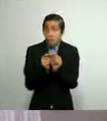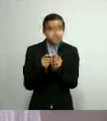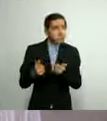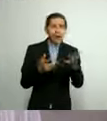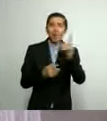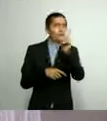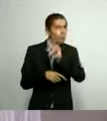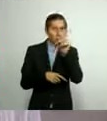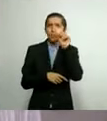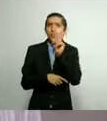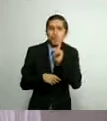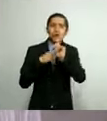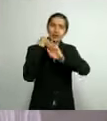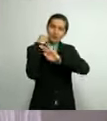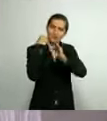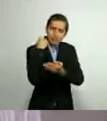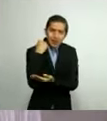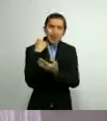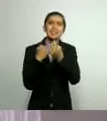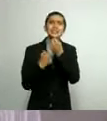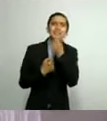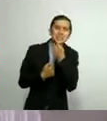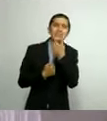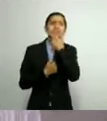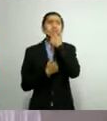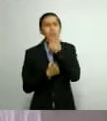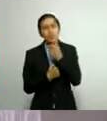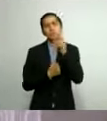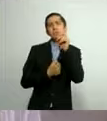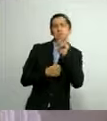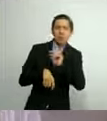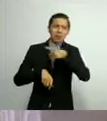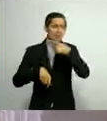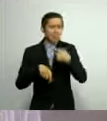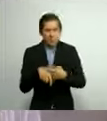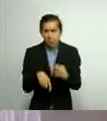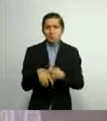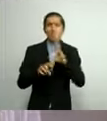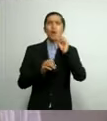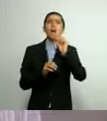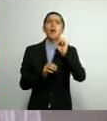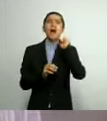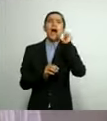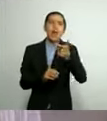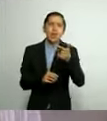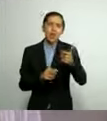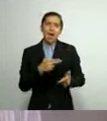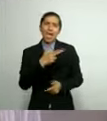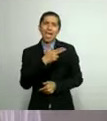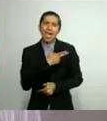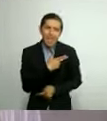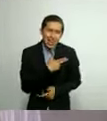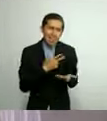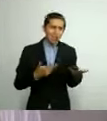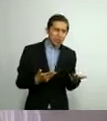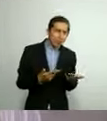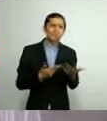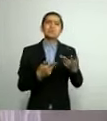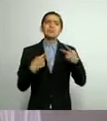embarazadas, niños, niñas, los heridos en accidentes, entre otros.